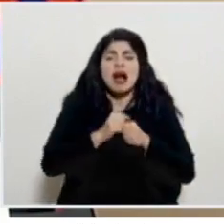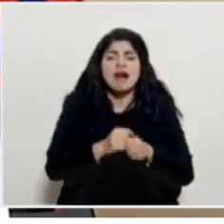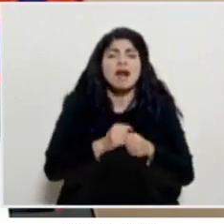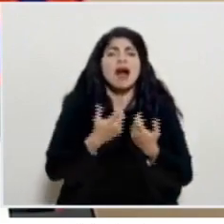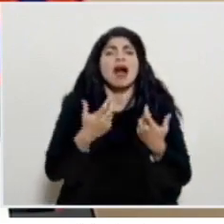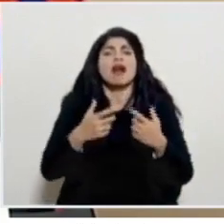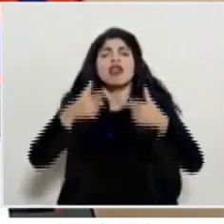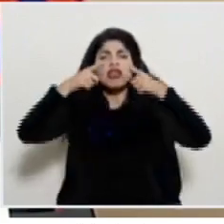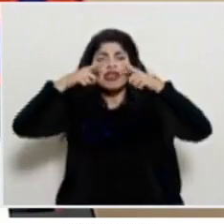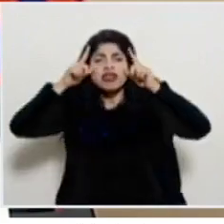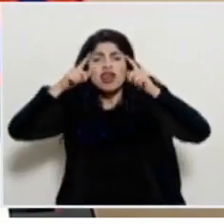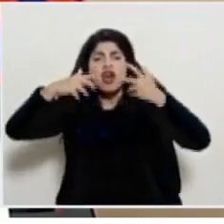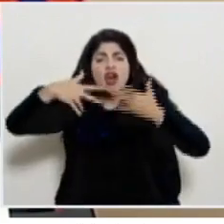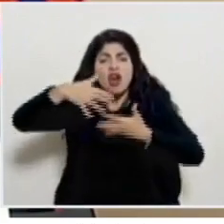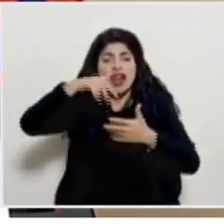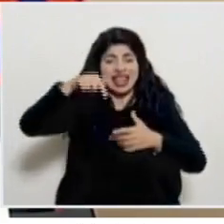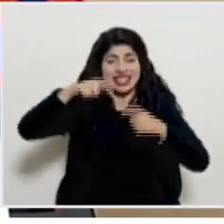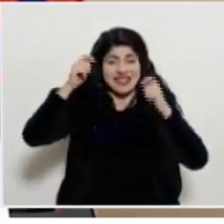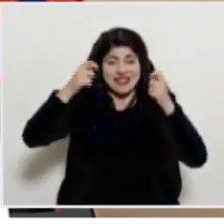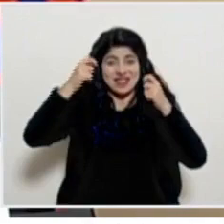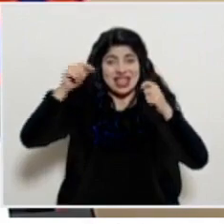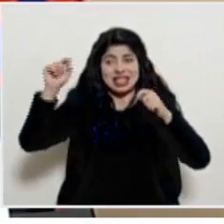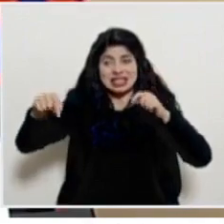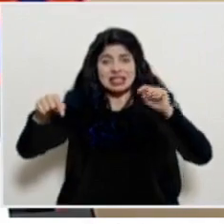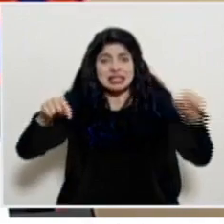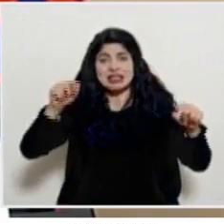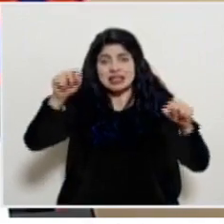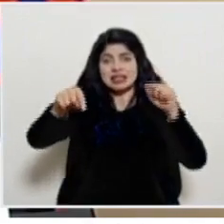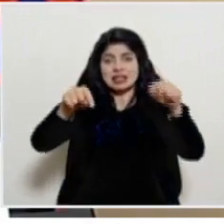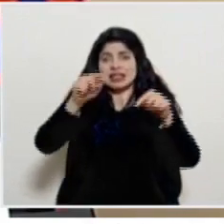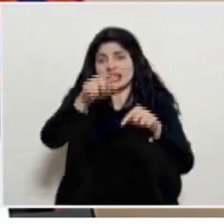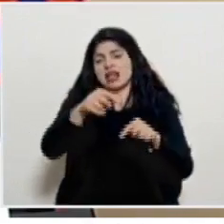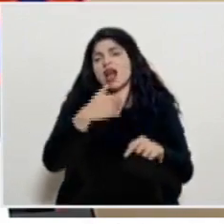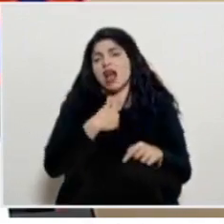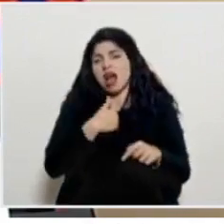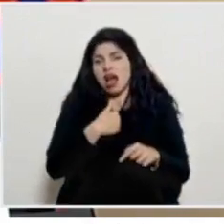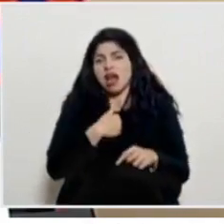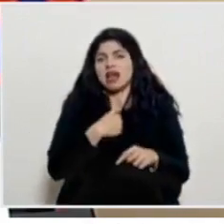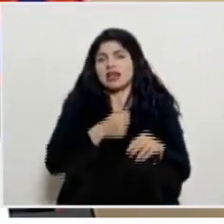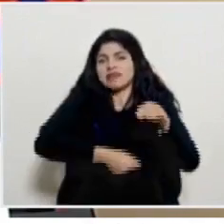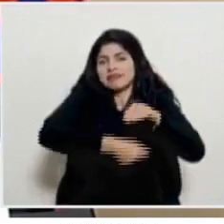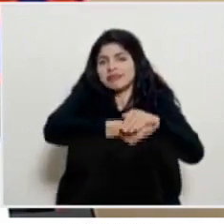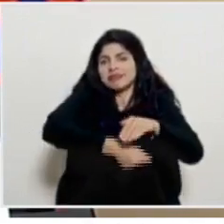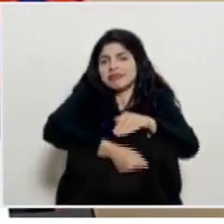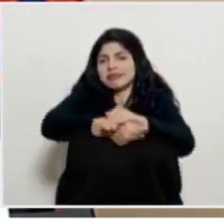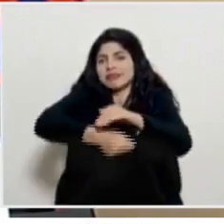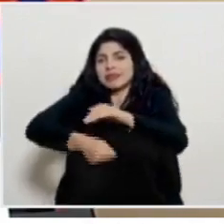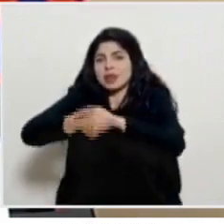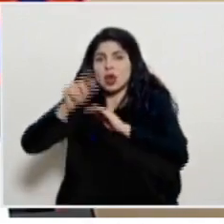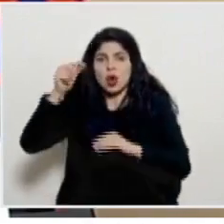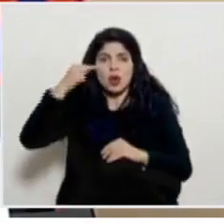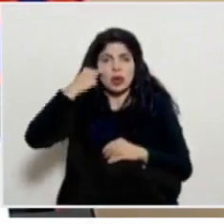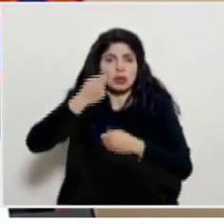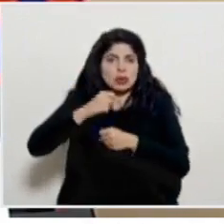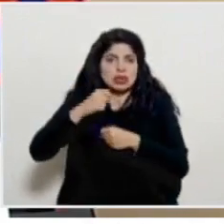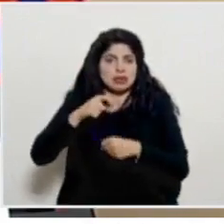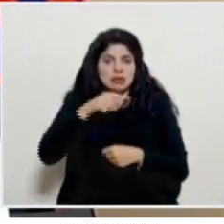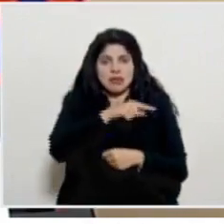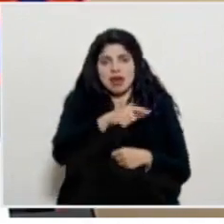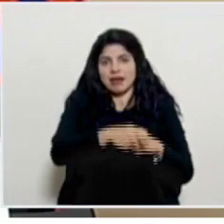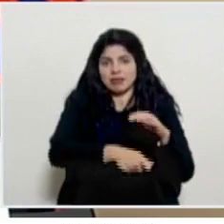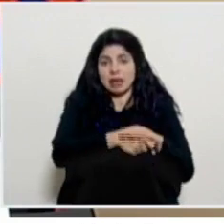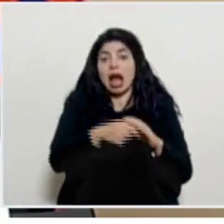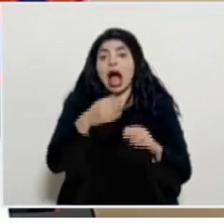las corridas de toros tipo de fiestas de este tipo que se hacen a escondidas del mismo gobierno local tenemos